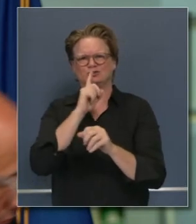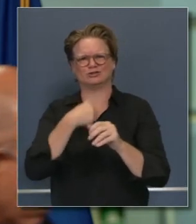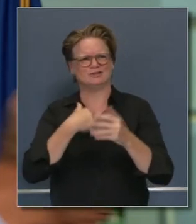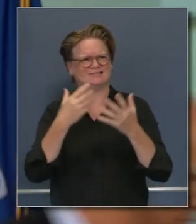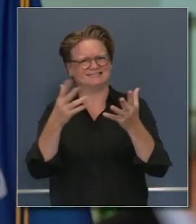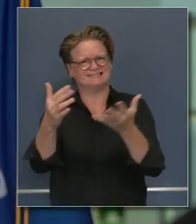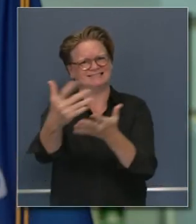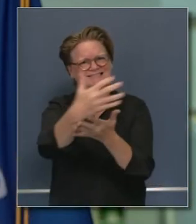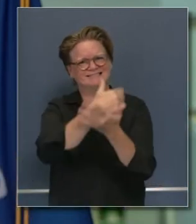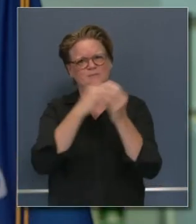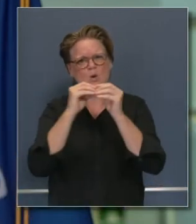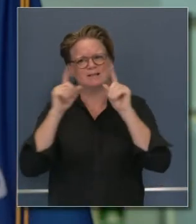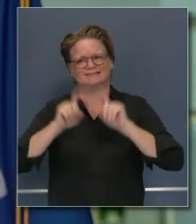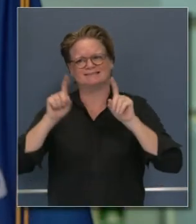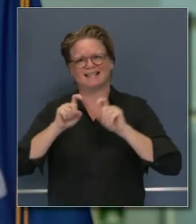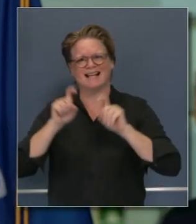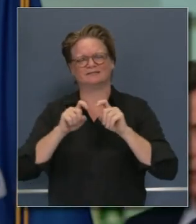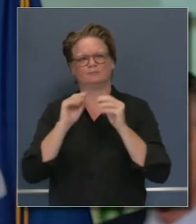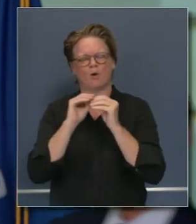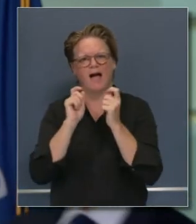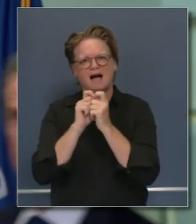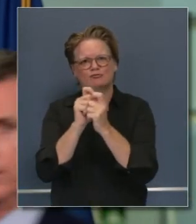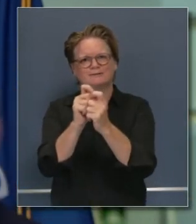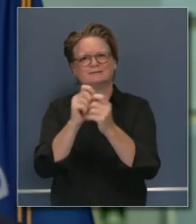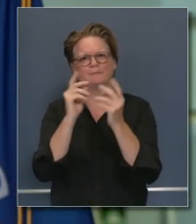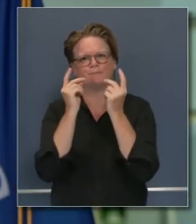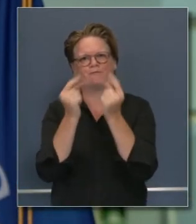momento de contagio esperemos más pronto